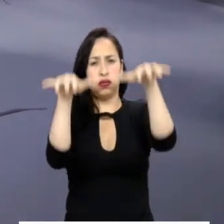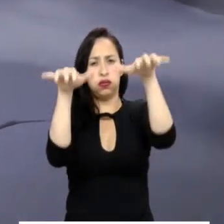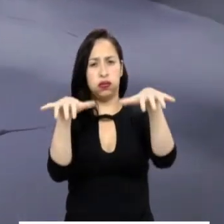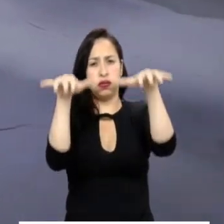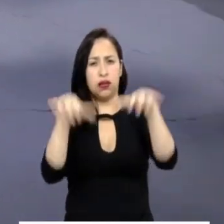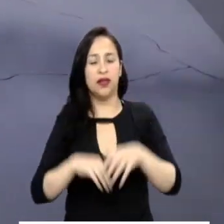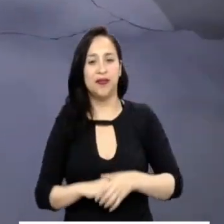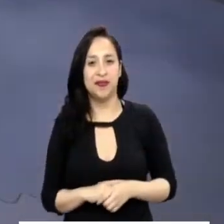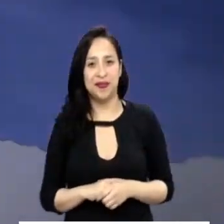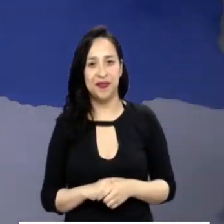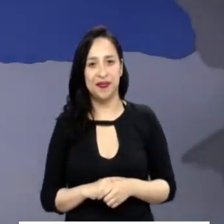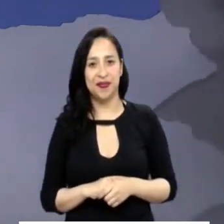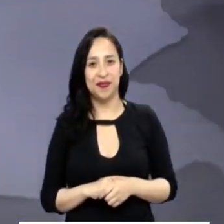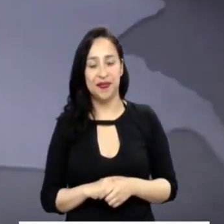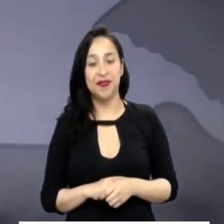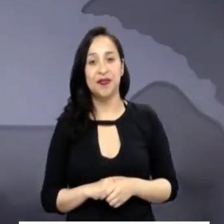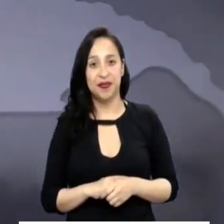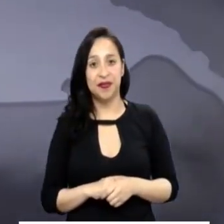más intensas.